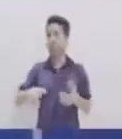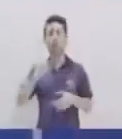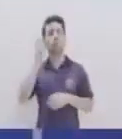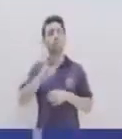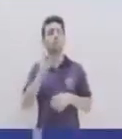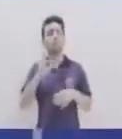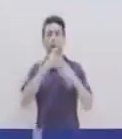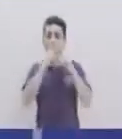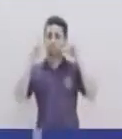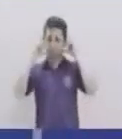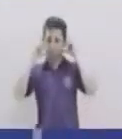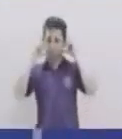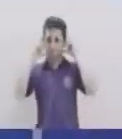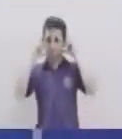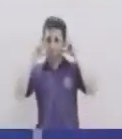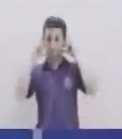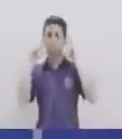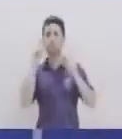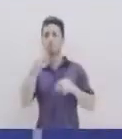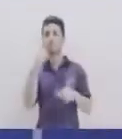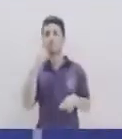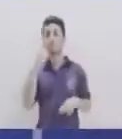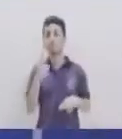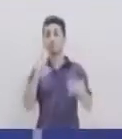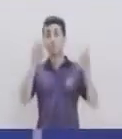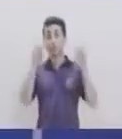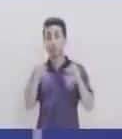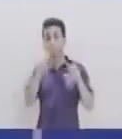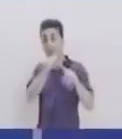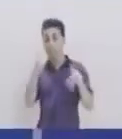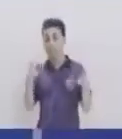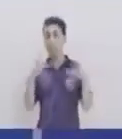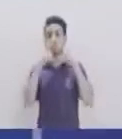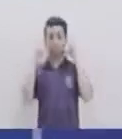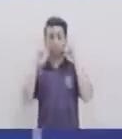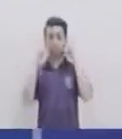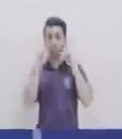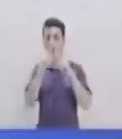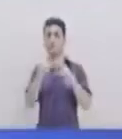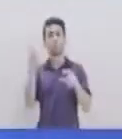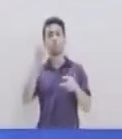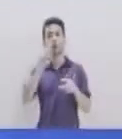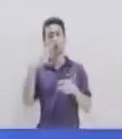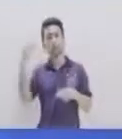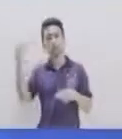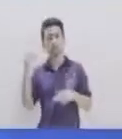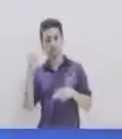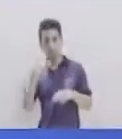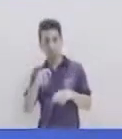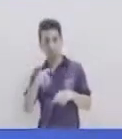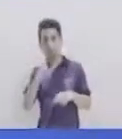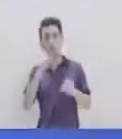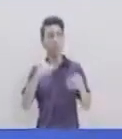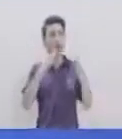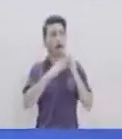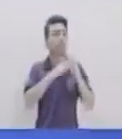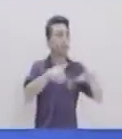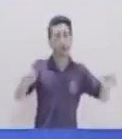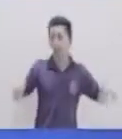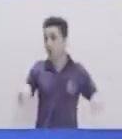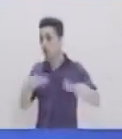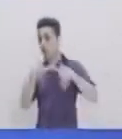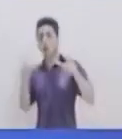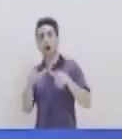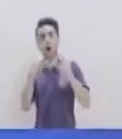Siempre utiliza la mascarilla Cuando estés en contacto Con otras personas En tu casa En un espacio Donde puedas hacer ejercicio